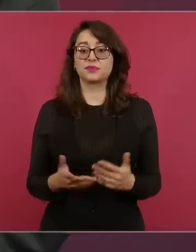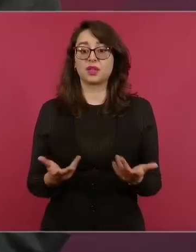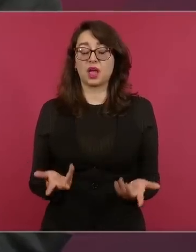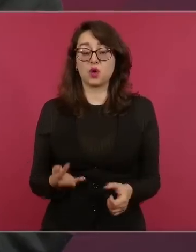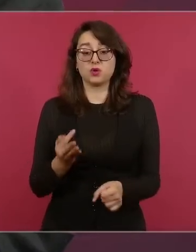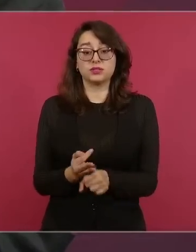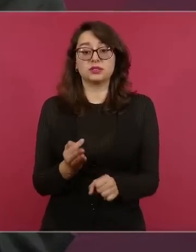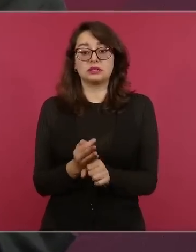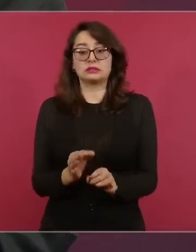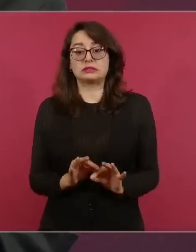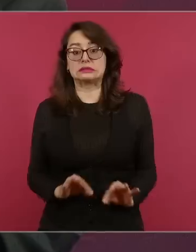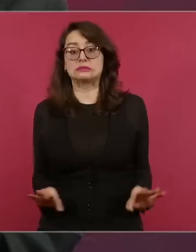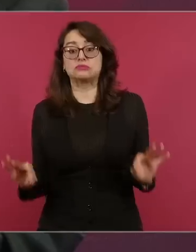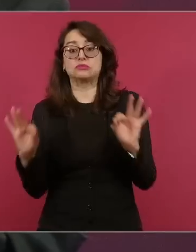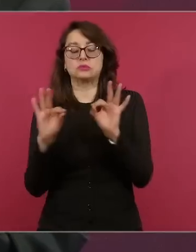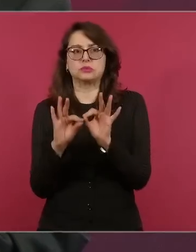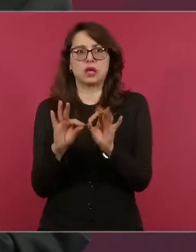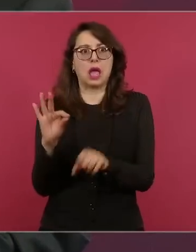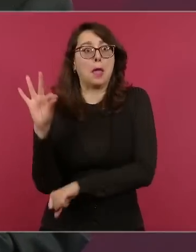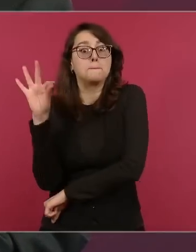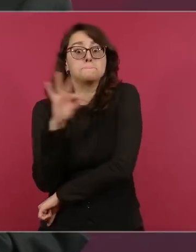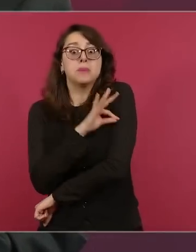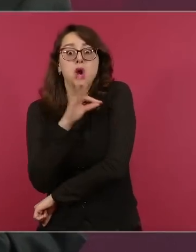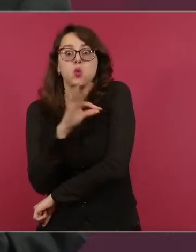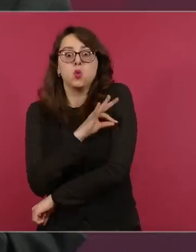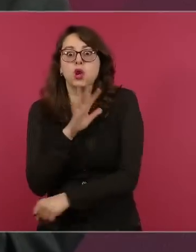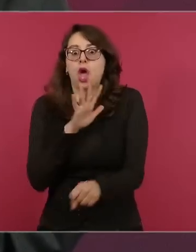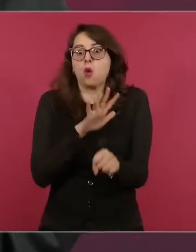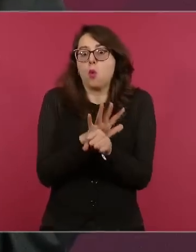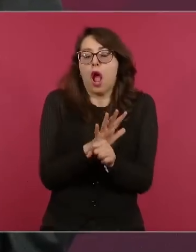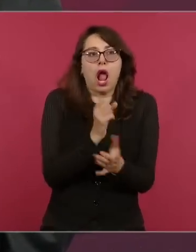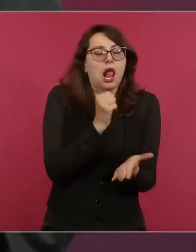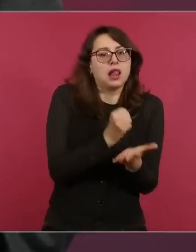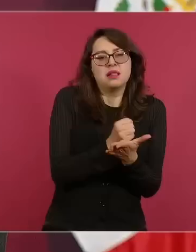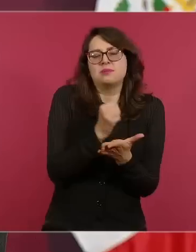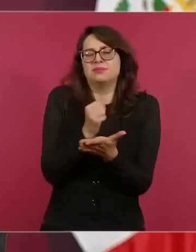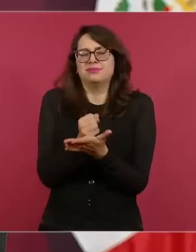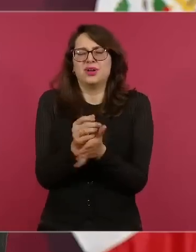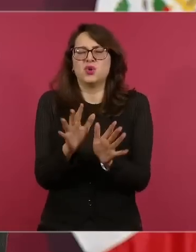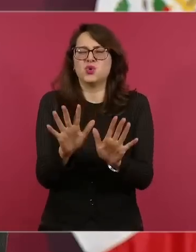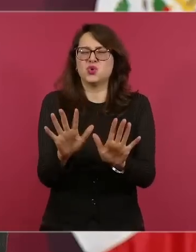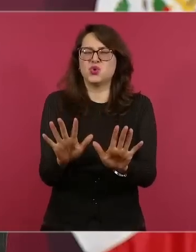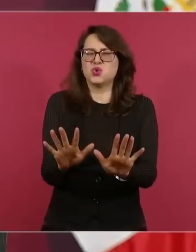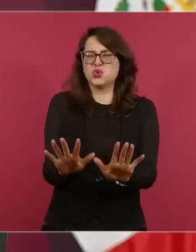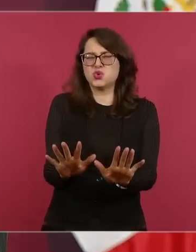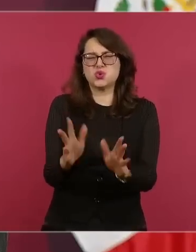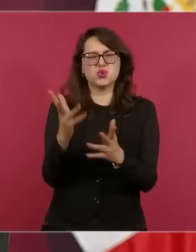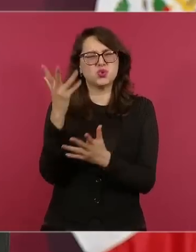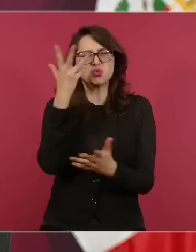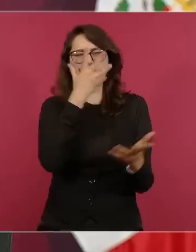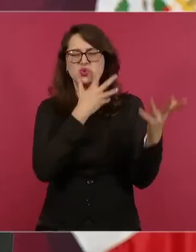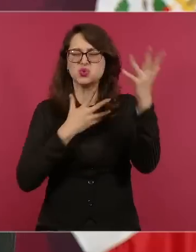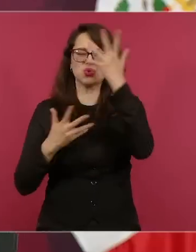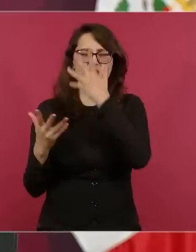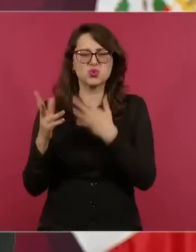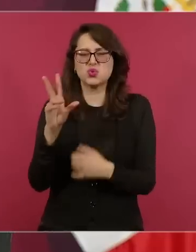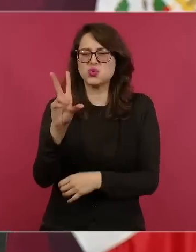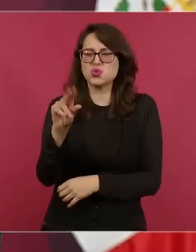que todas las vacunas que se aplican